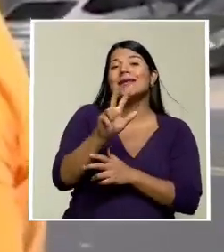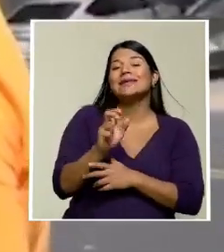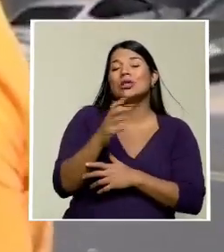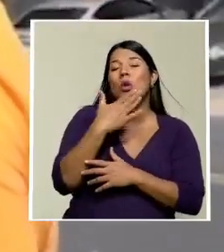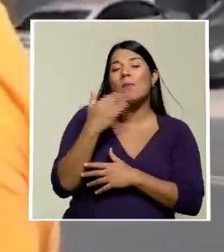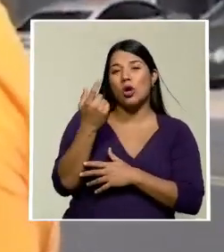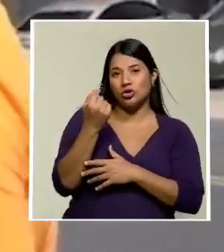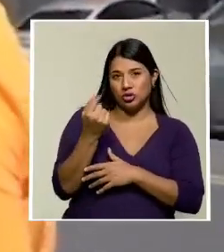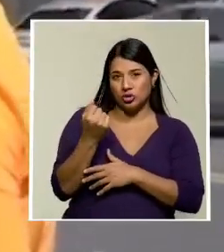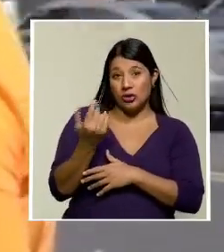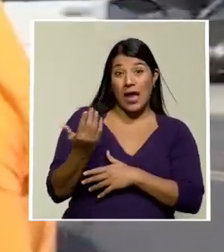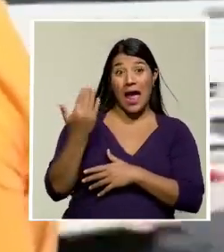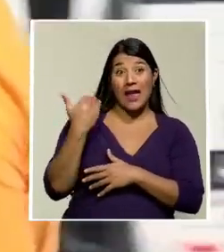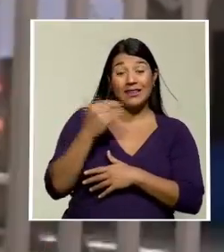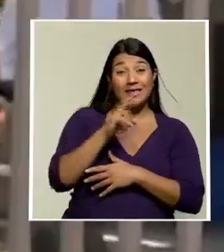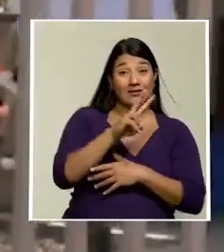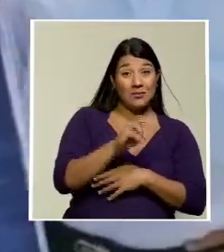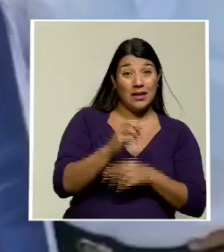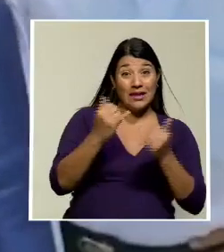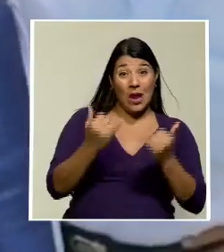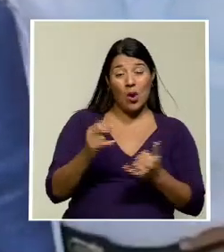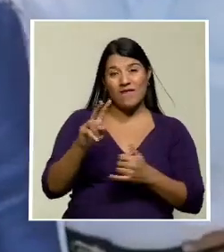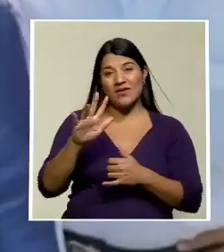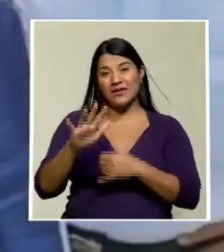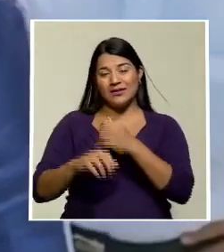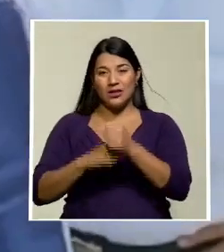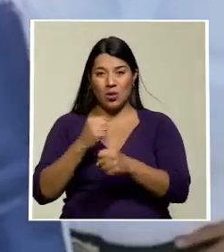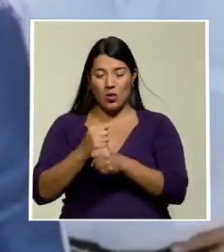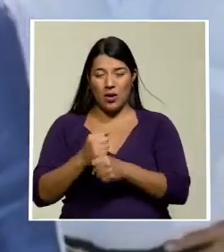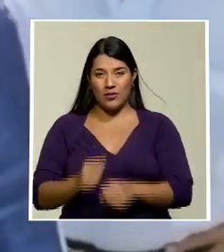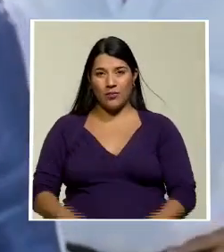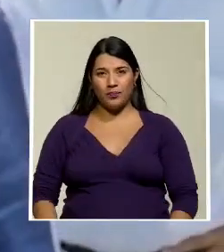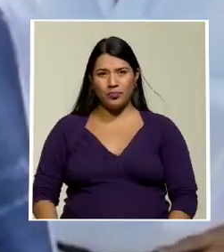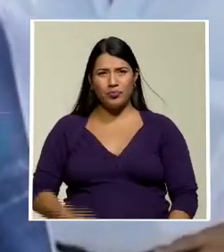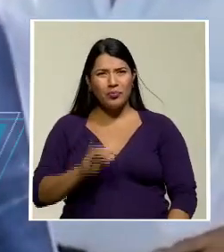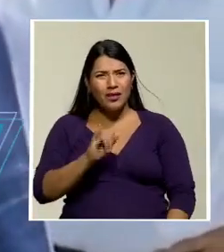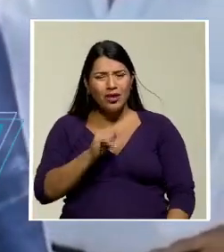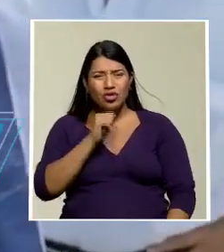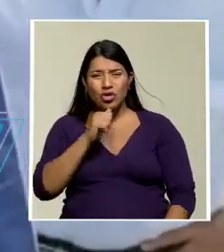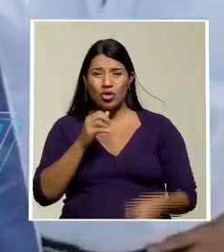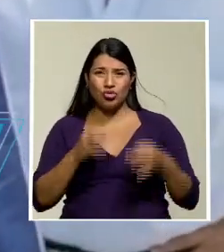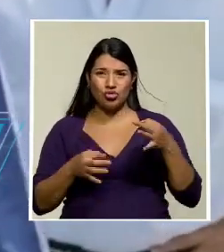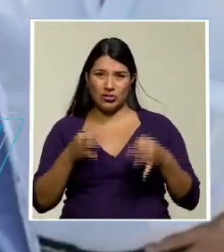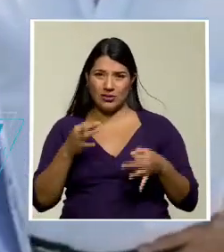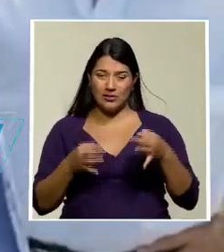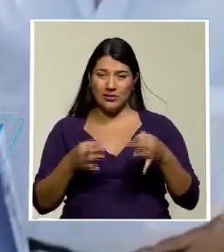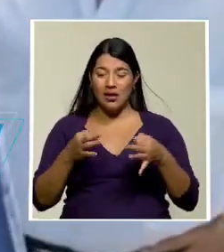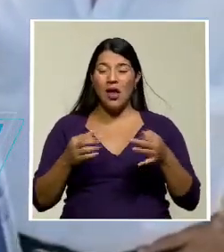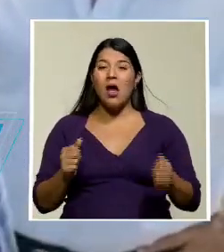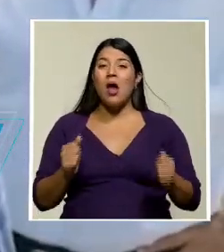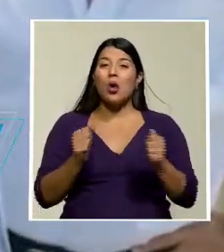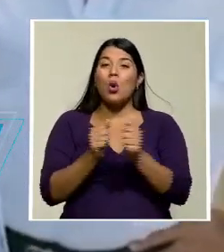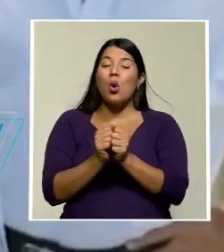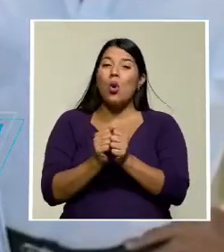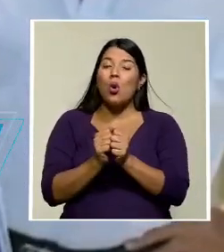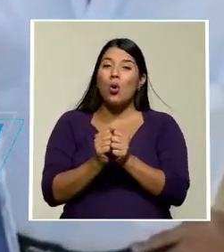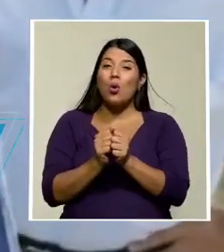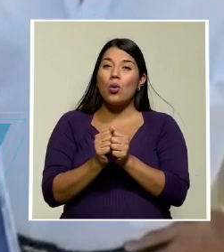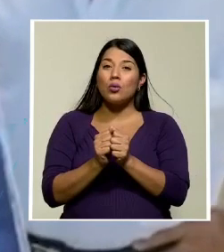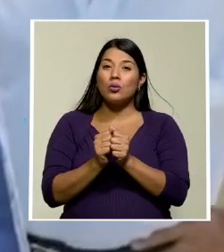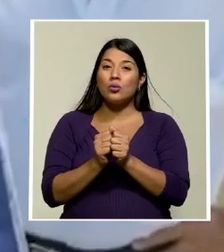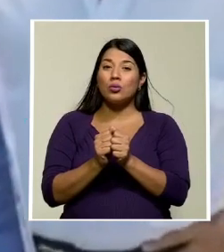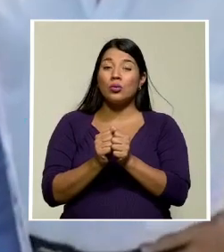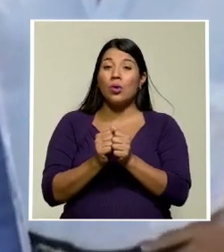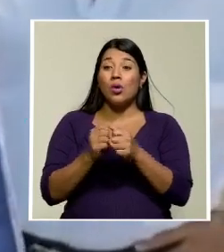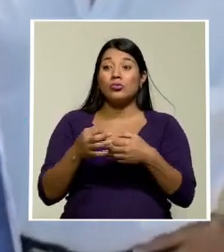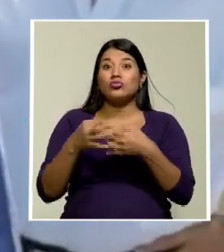decir pasó de 20 a 25 años. Se está cometiendo una injusticia con qué pan le da para